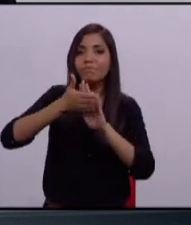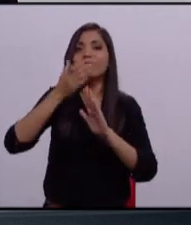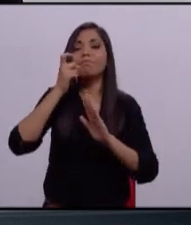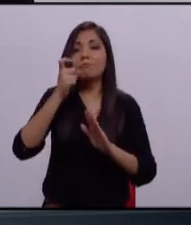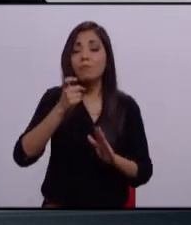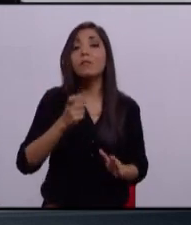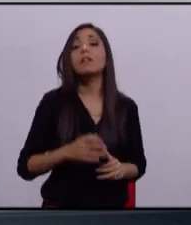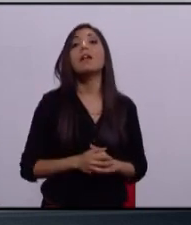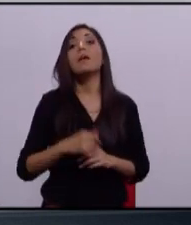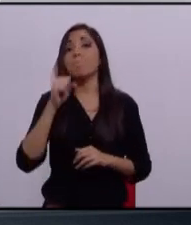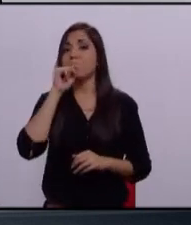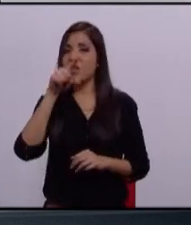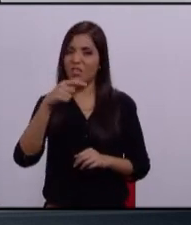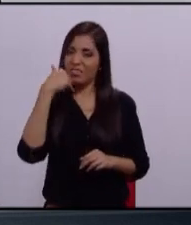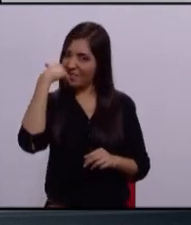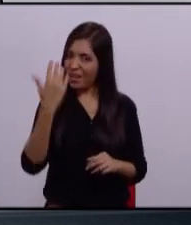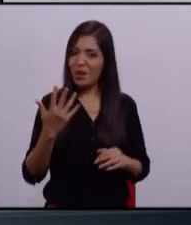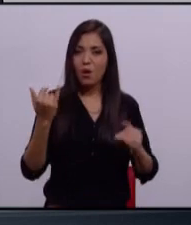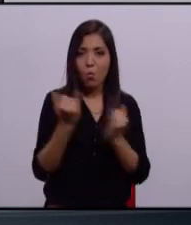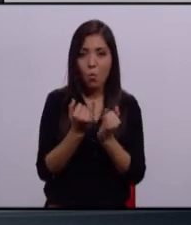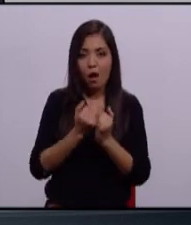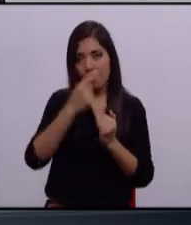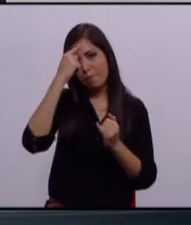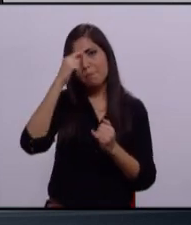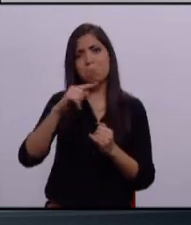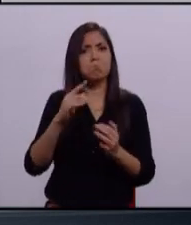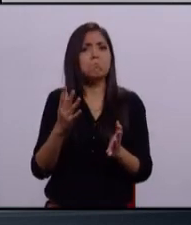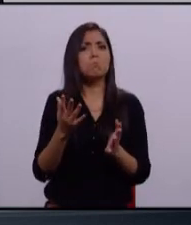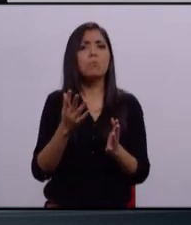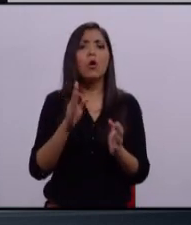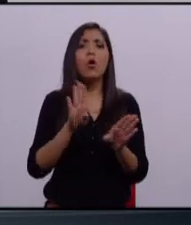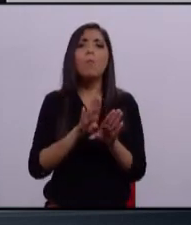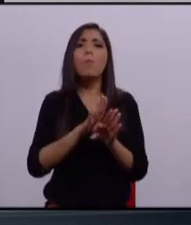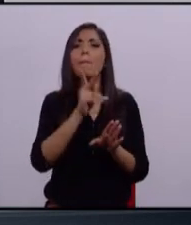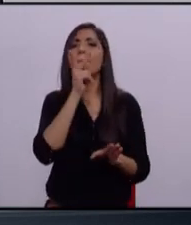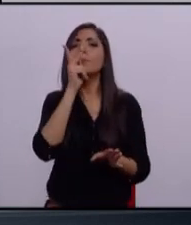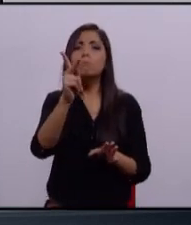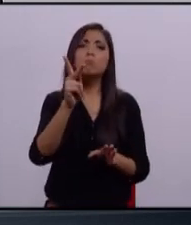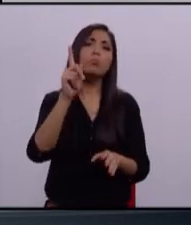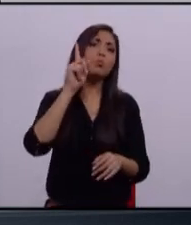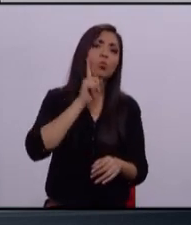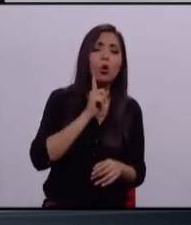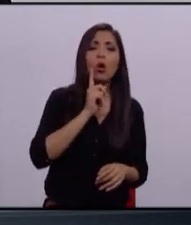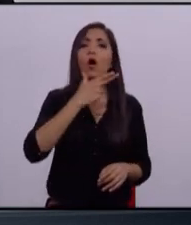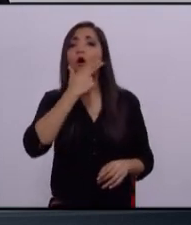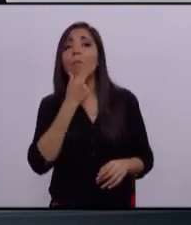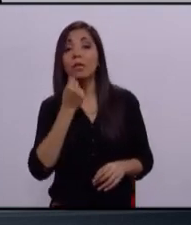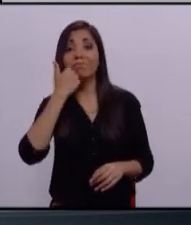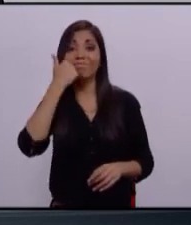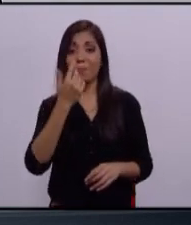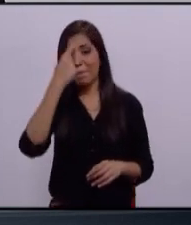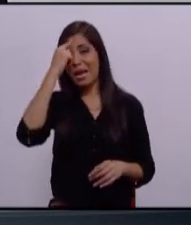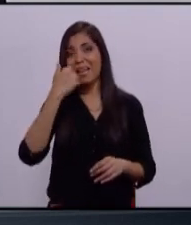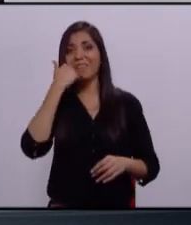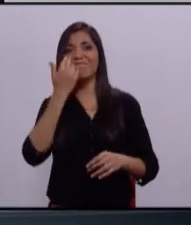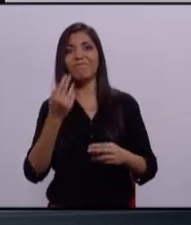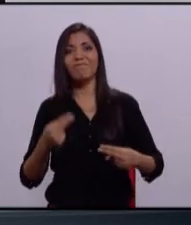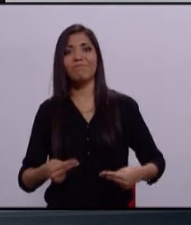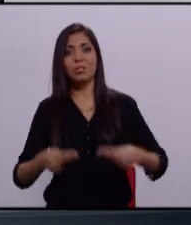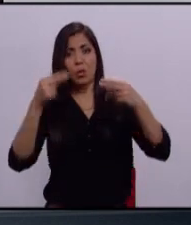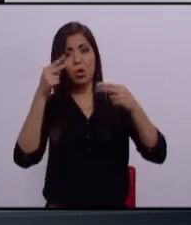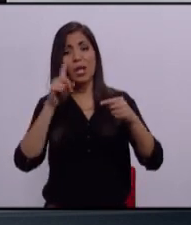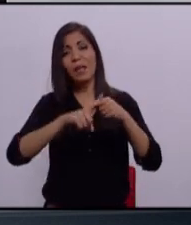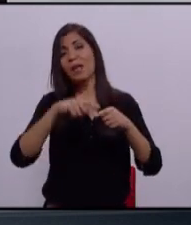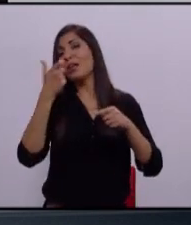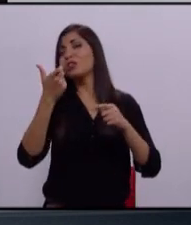También vamos a dar créditos simplemente a la palabra de las mujeres y los hombres que quieran formar su negocio. Y todo este